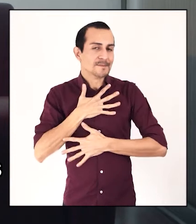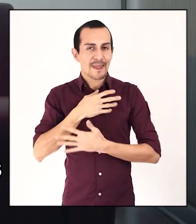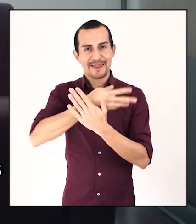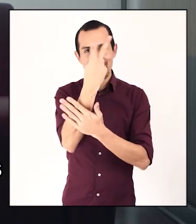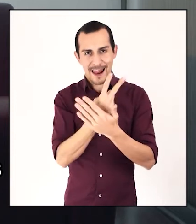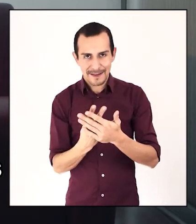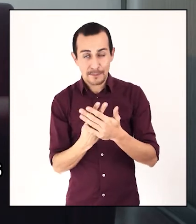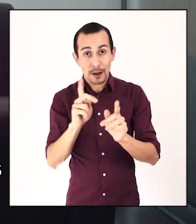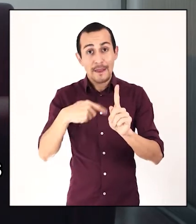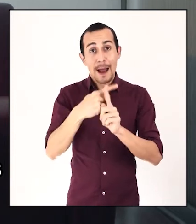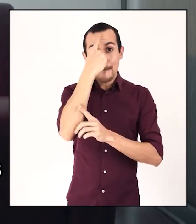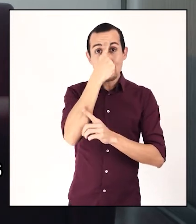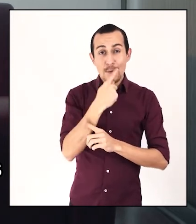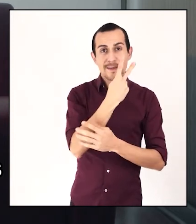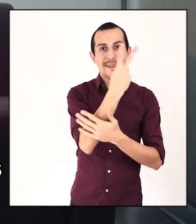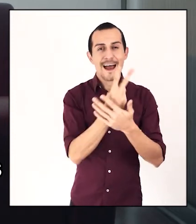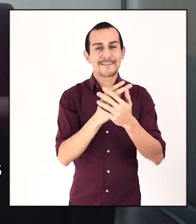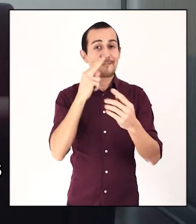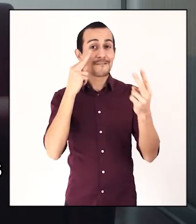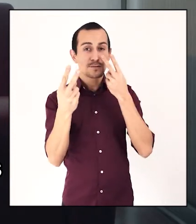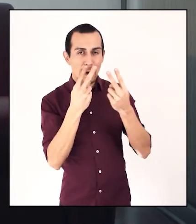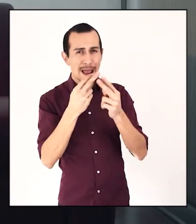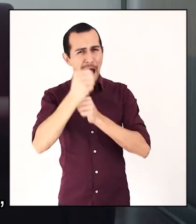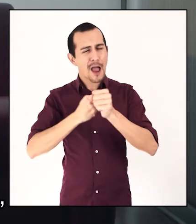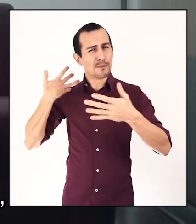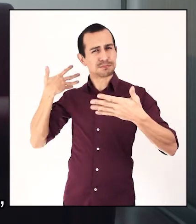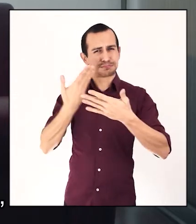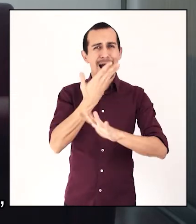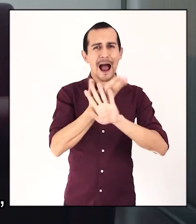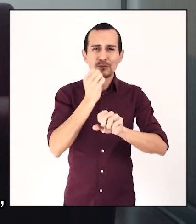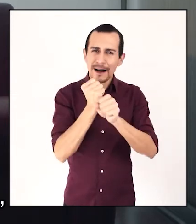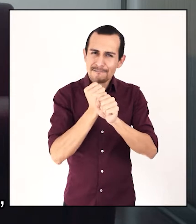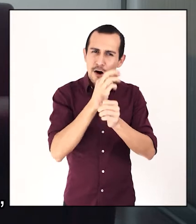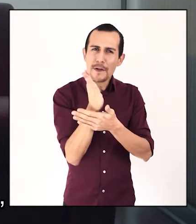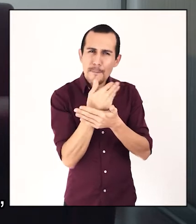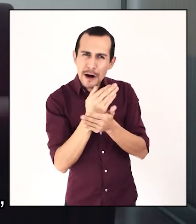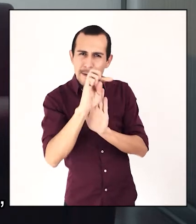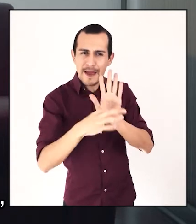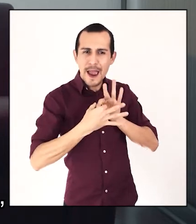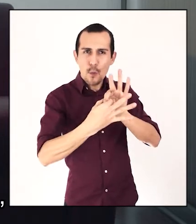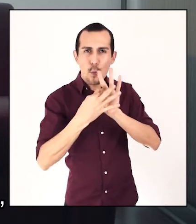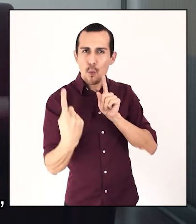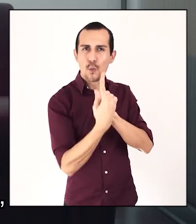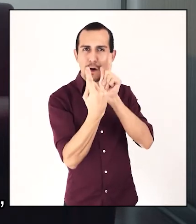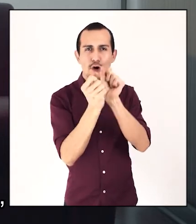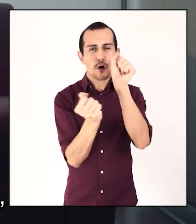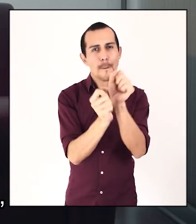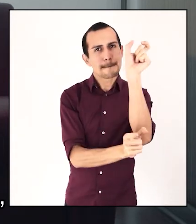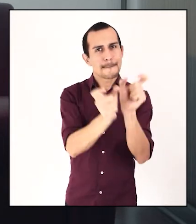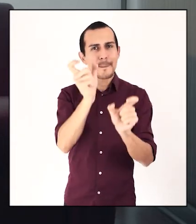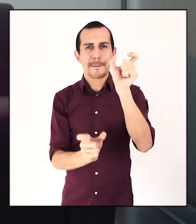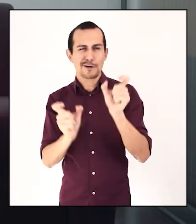de que el Museo de Artes Visuales, desde hace ya varios años atrás, ha venido haciendo un programa de mediación y de encuentros con